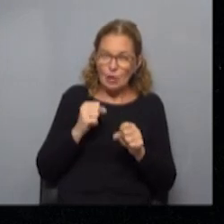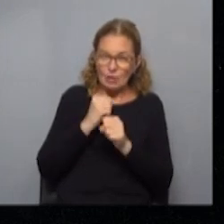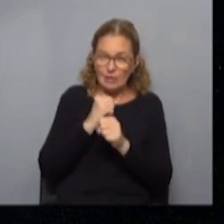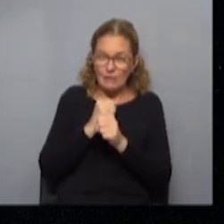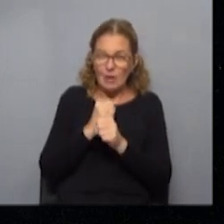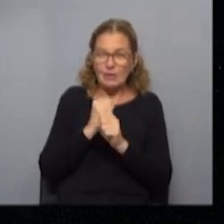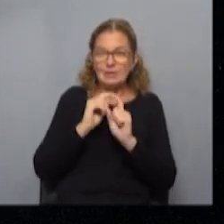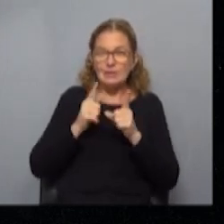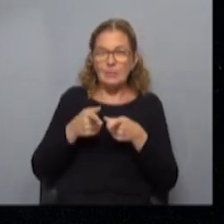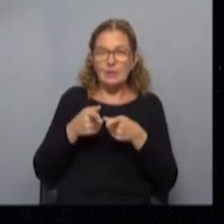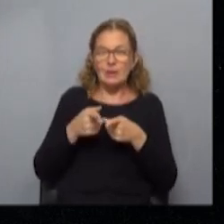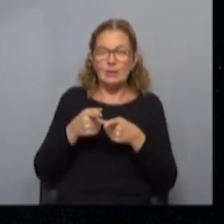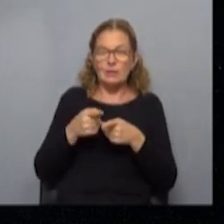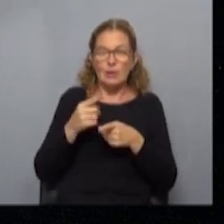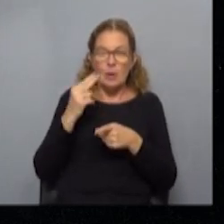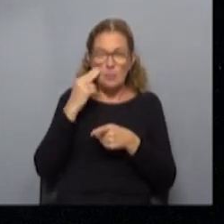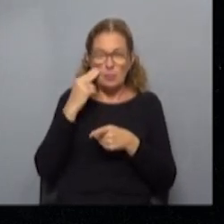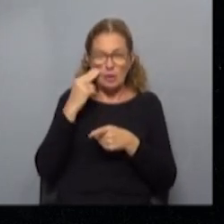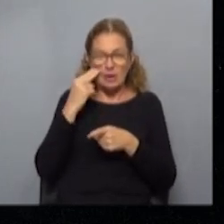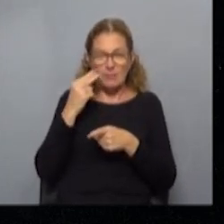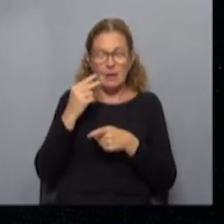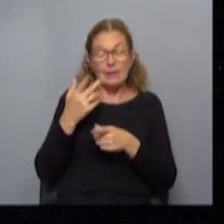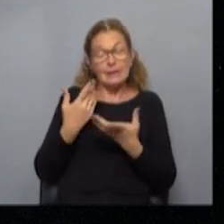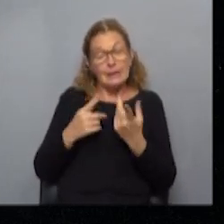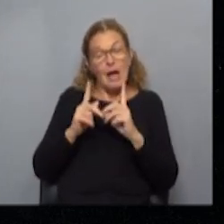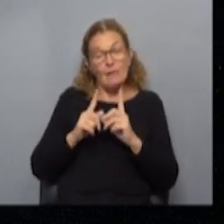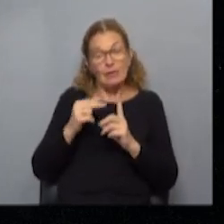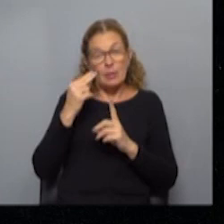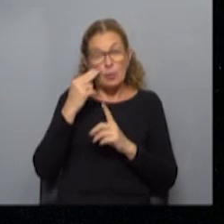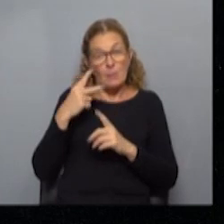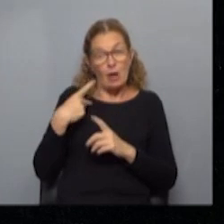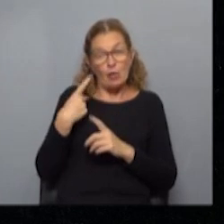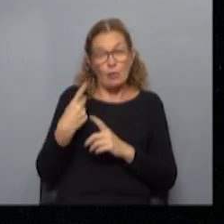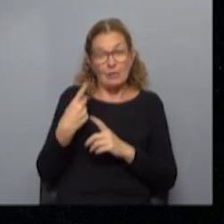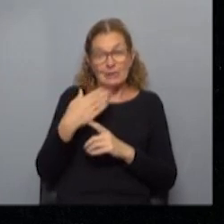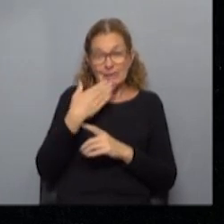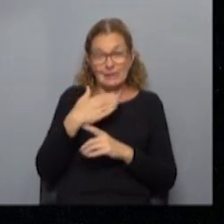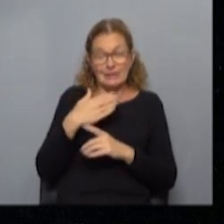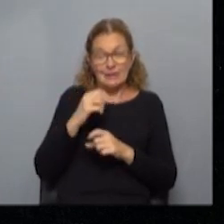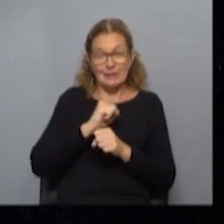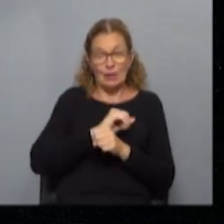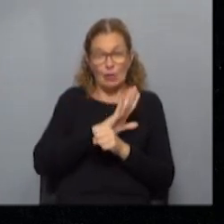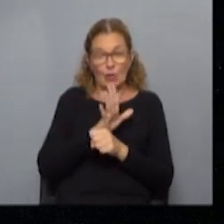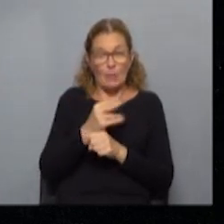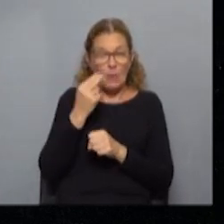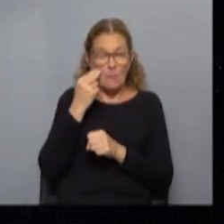trabajo y tratando de evitar los atropellos patronales que lamentablemente entienden que en el marco de la pandemia